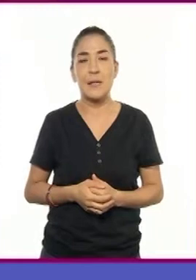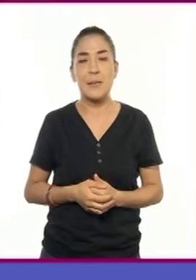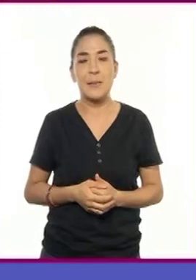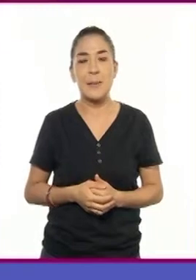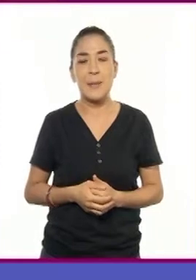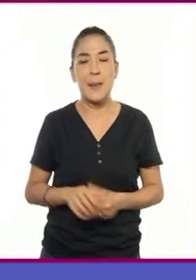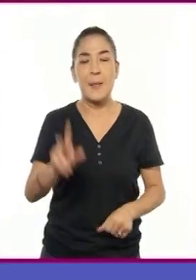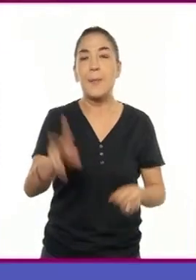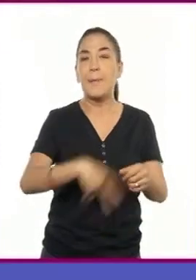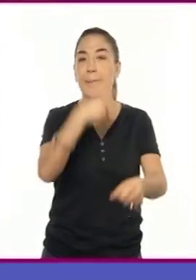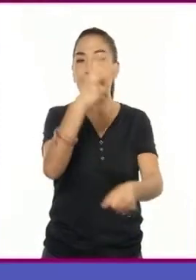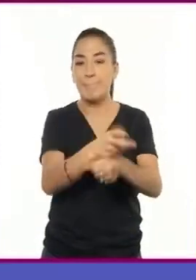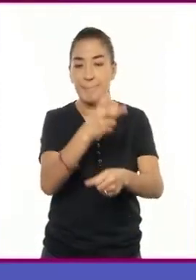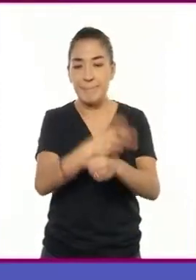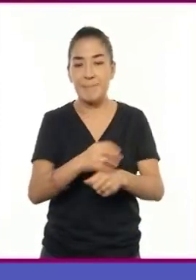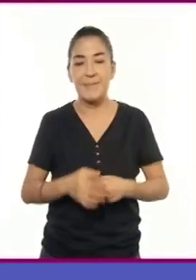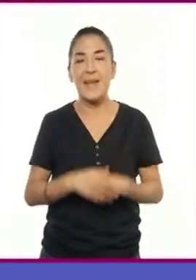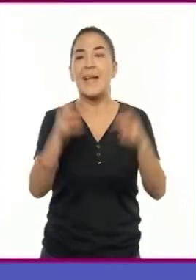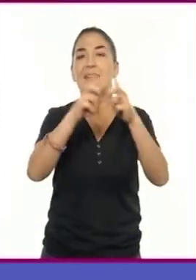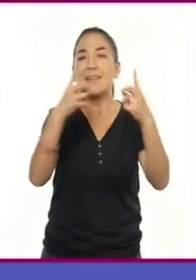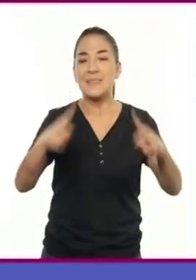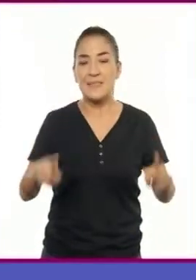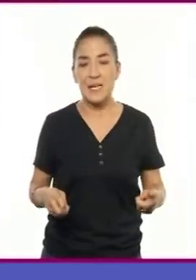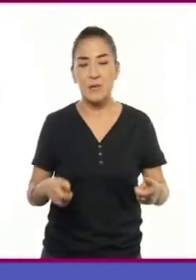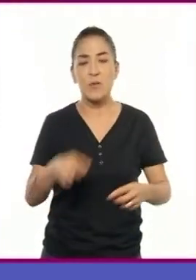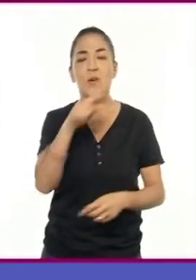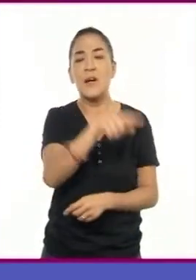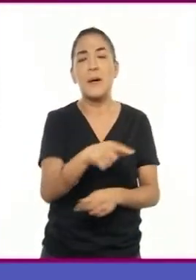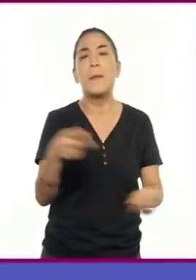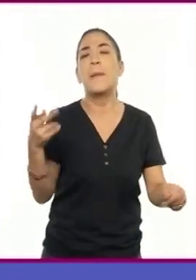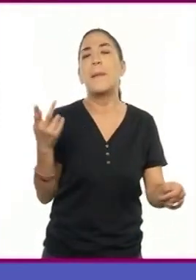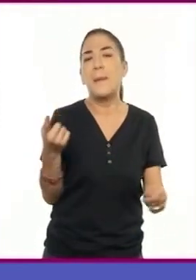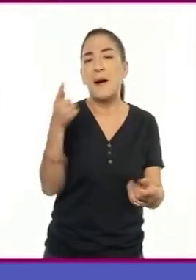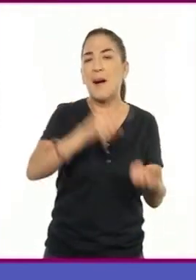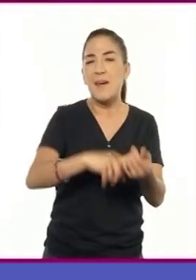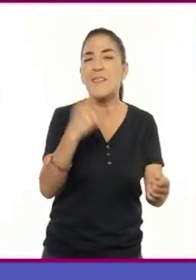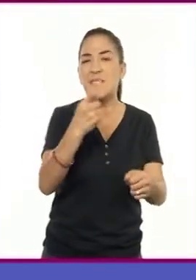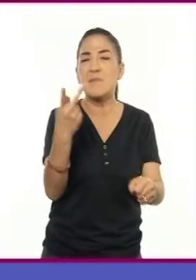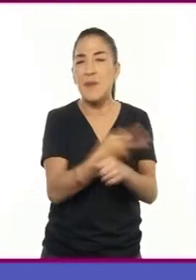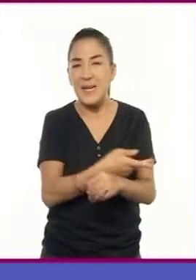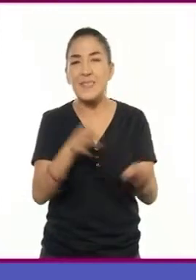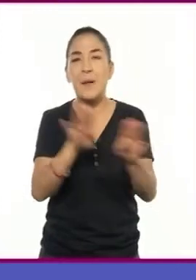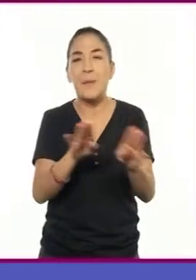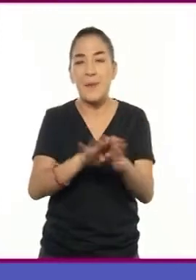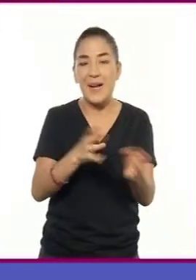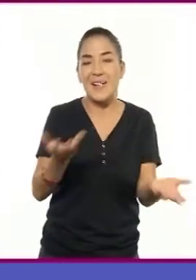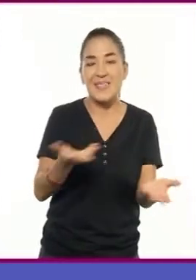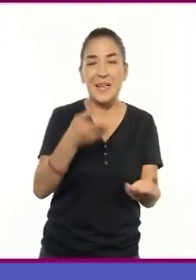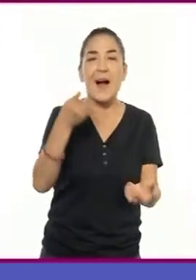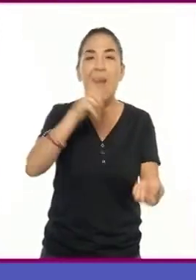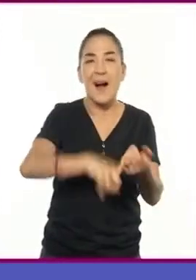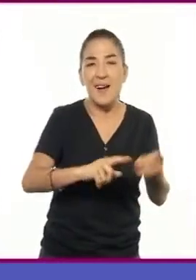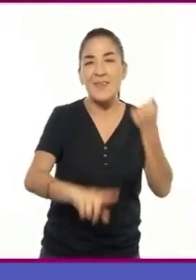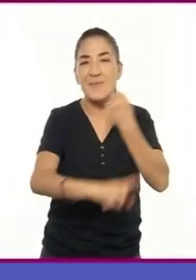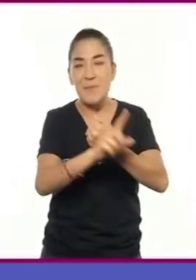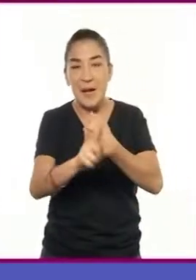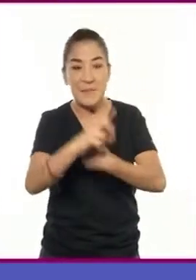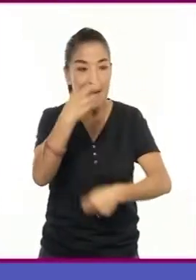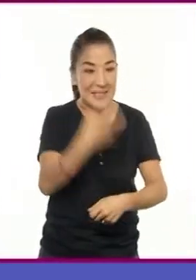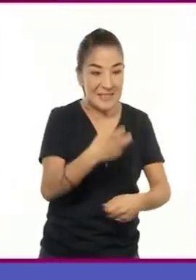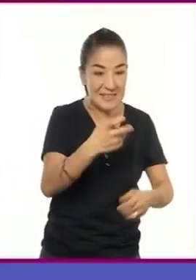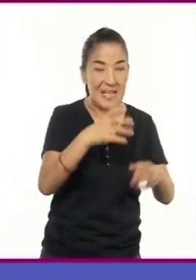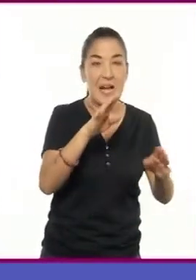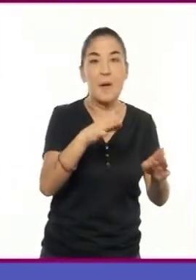El segundo es el desarrollo, en el cual ocurre una peripecia, es decir, una situación adversa que origina un